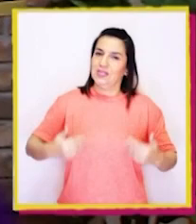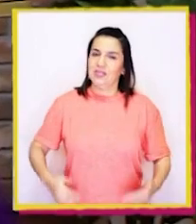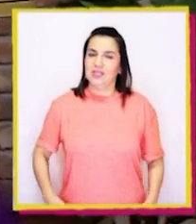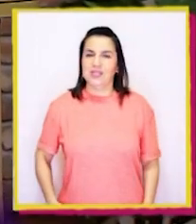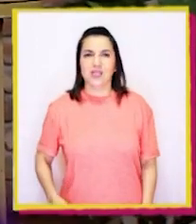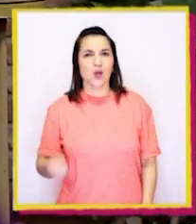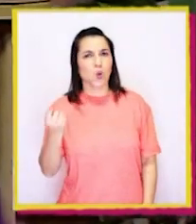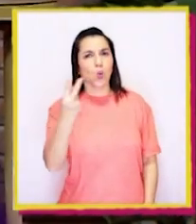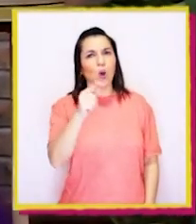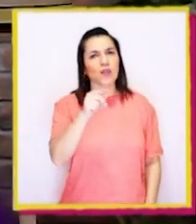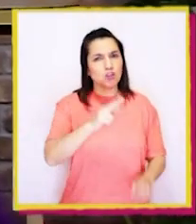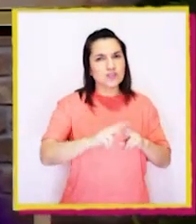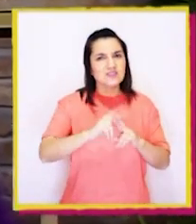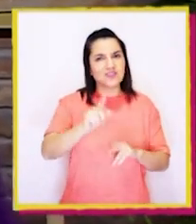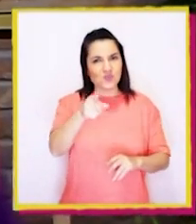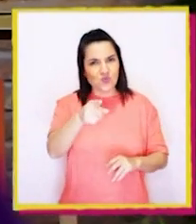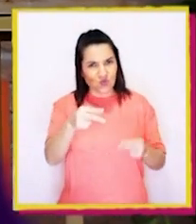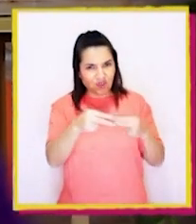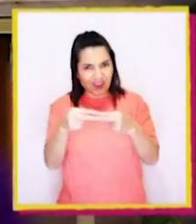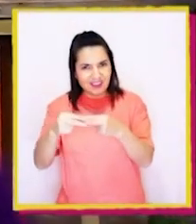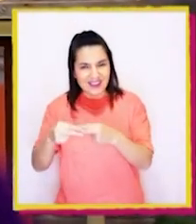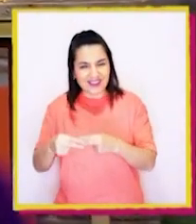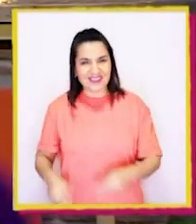¿Cuánto lograste poner tú?